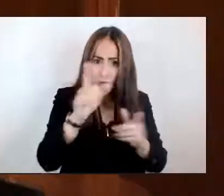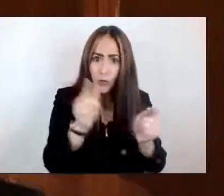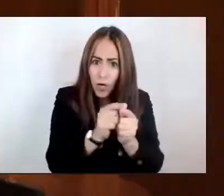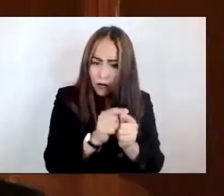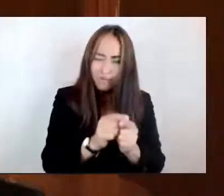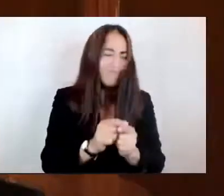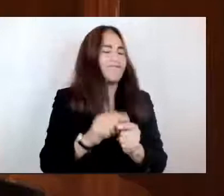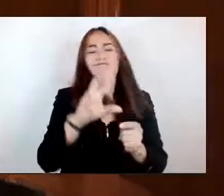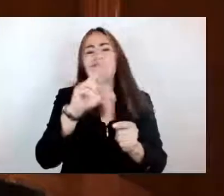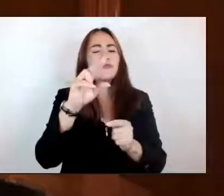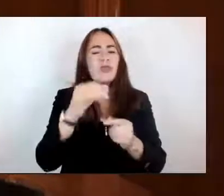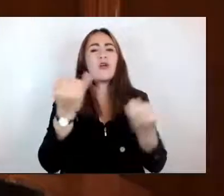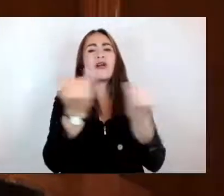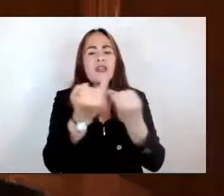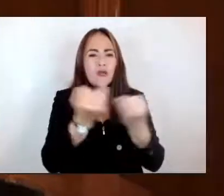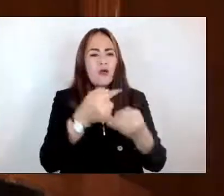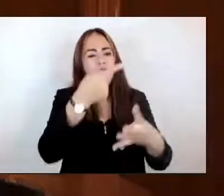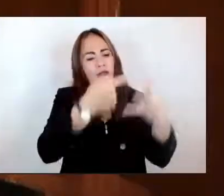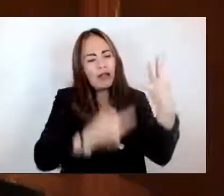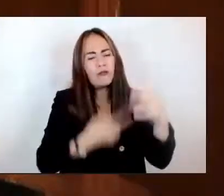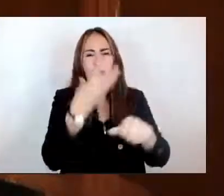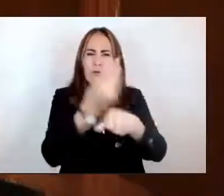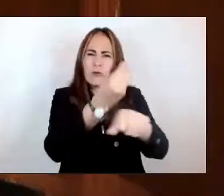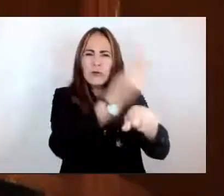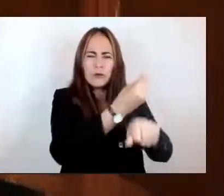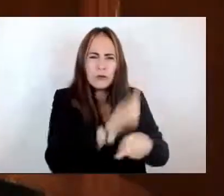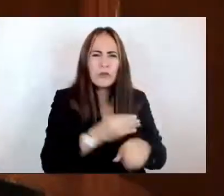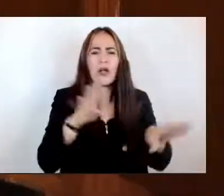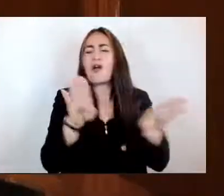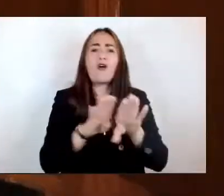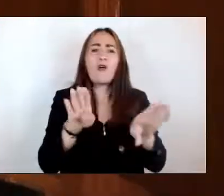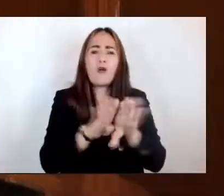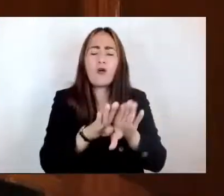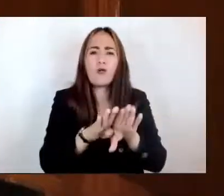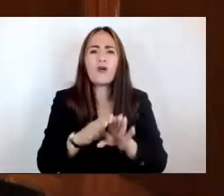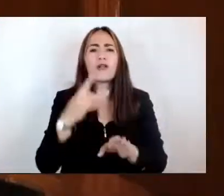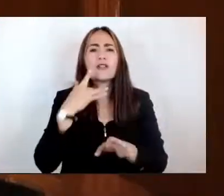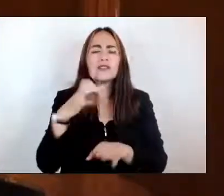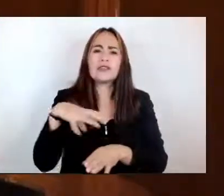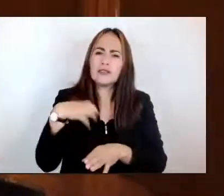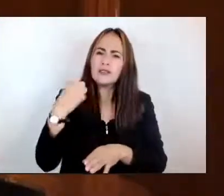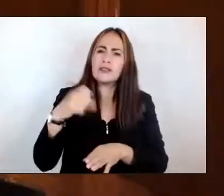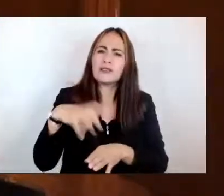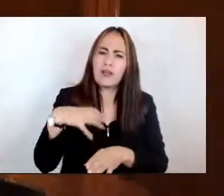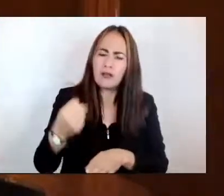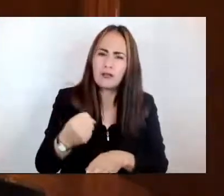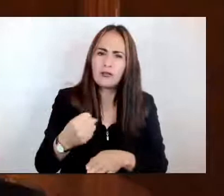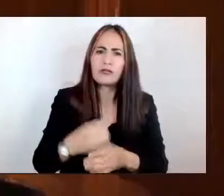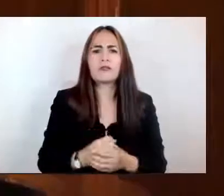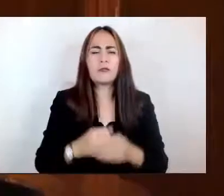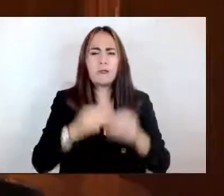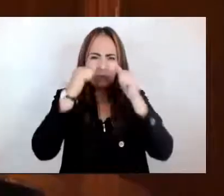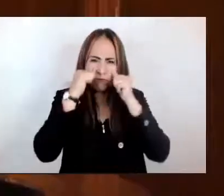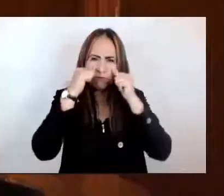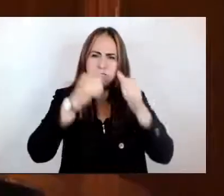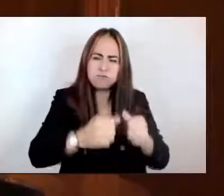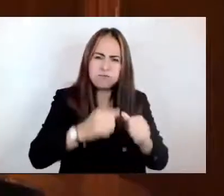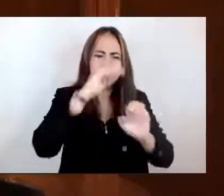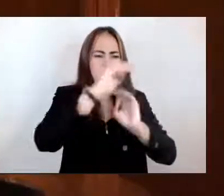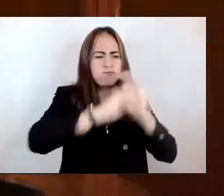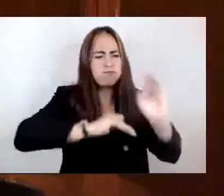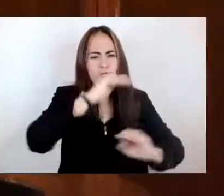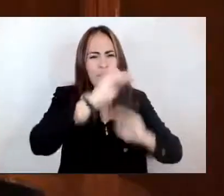todo de su restitución apremiante a través de una esmerada y comedida tensión que propicie su